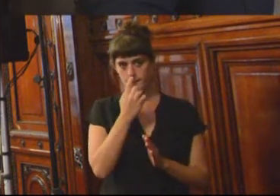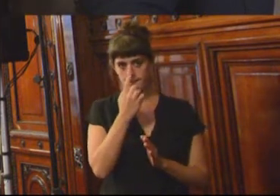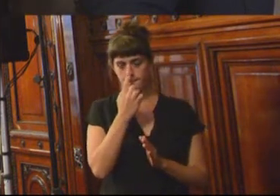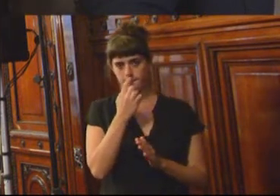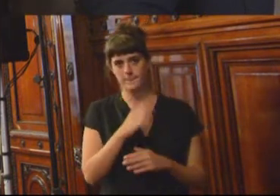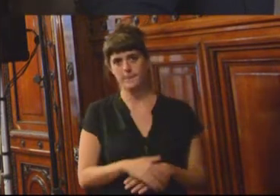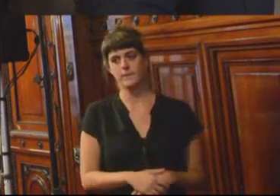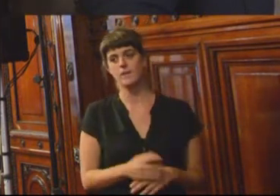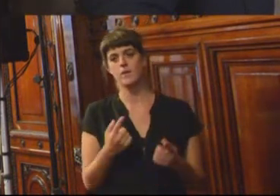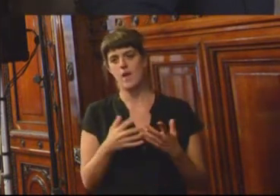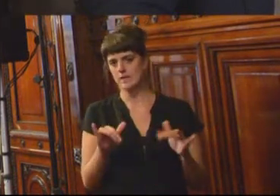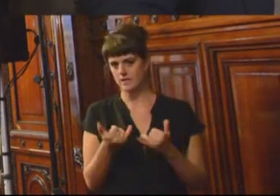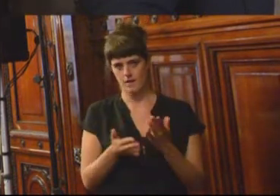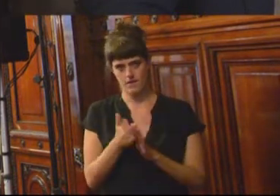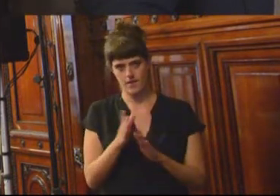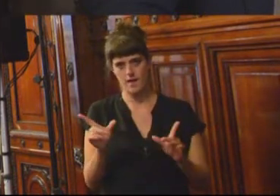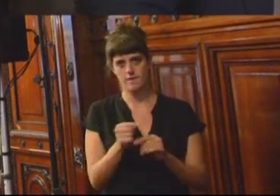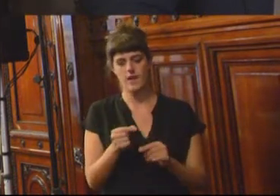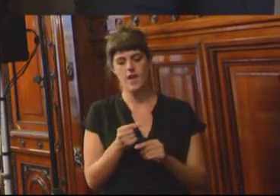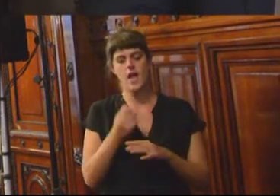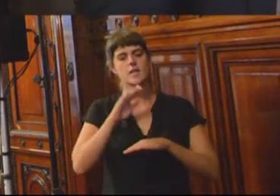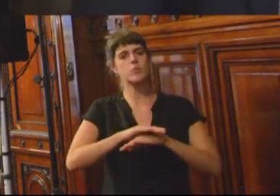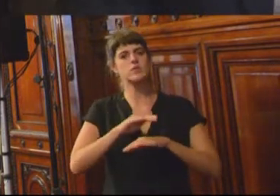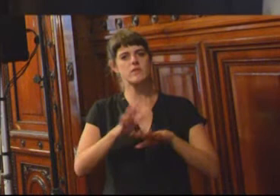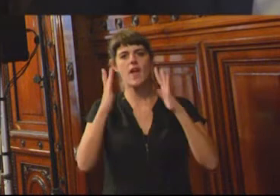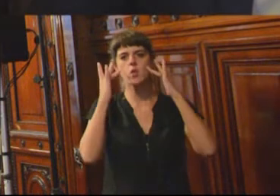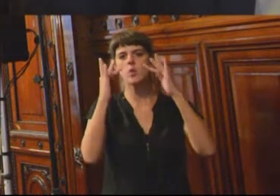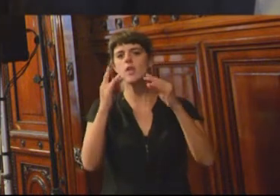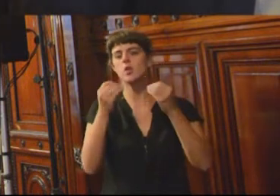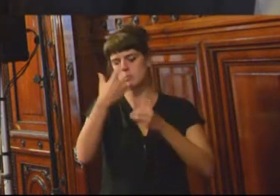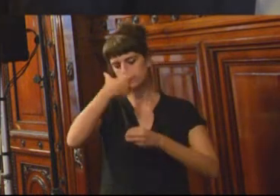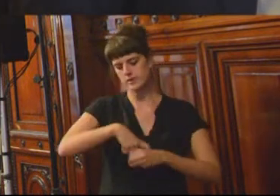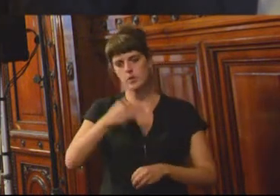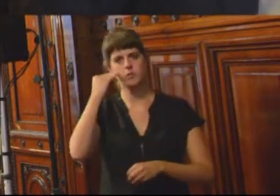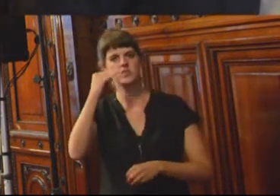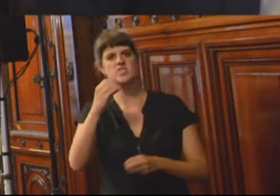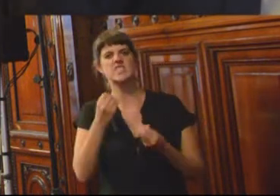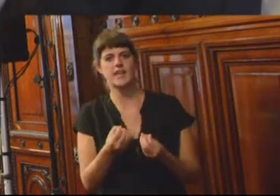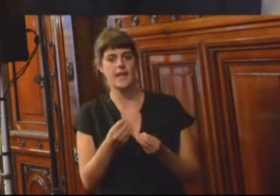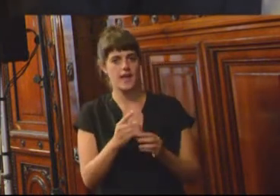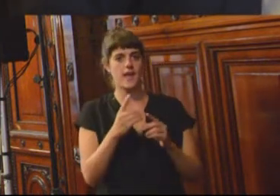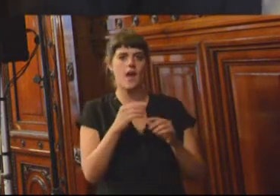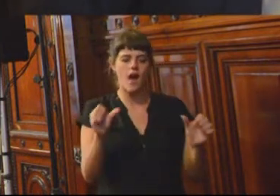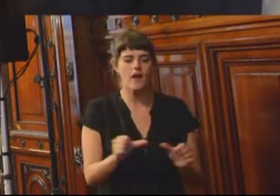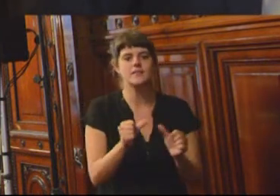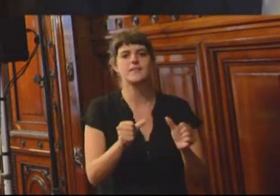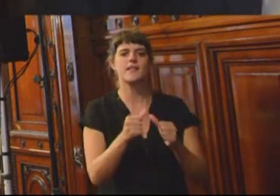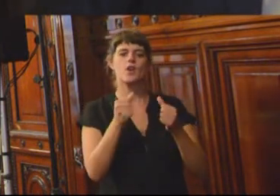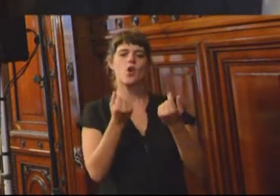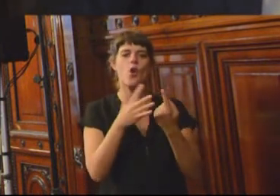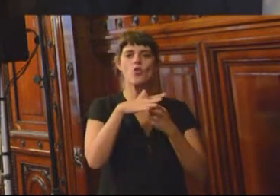Con esto termino. La tarjeta de educadores debería ser generar con texto todo el tiempo. Con rayita texto. O sea, con contenido.